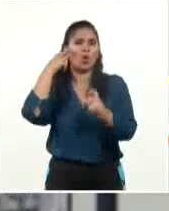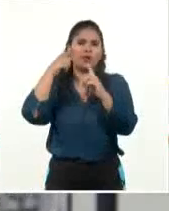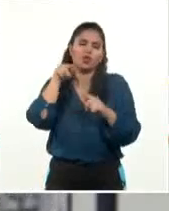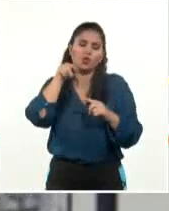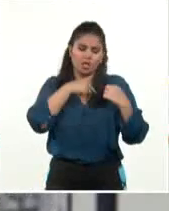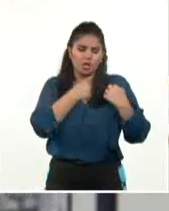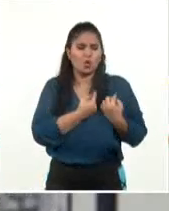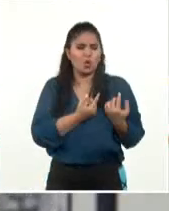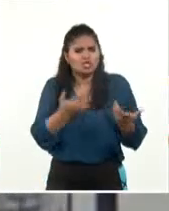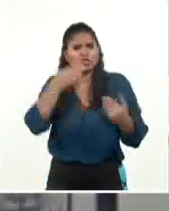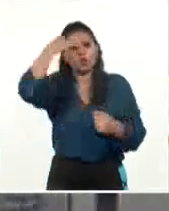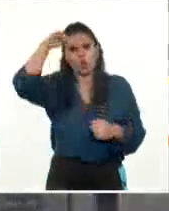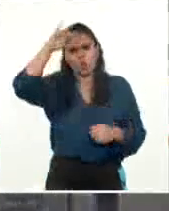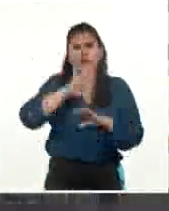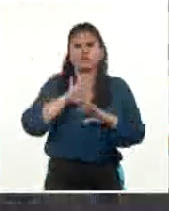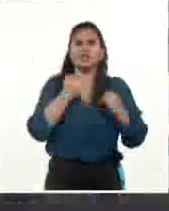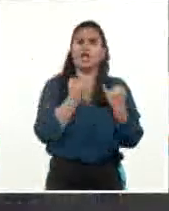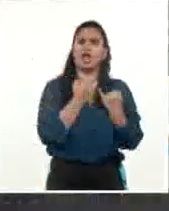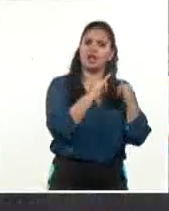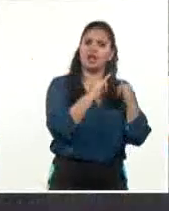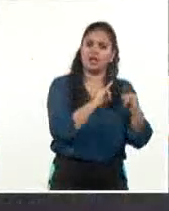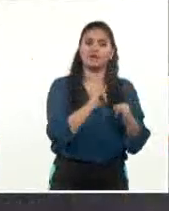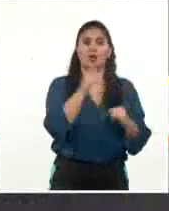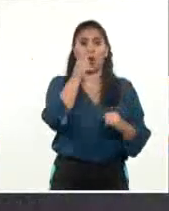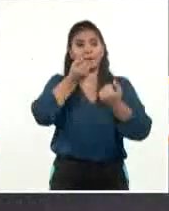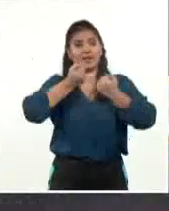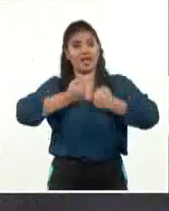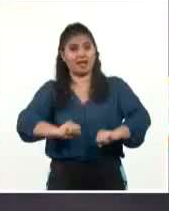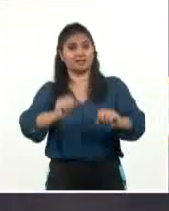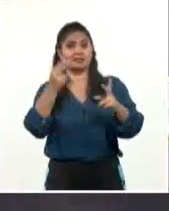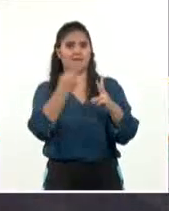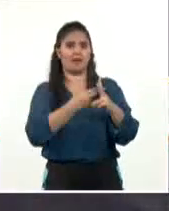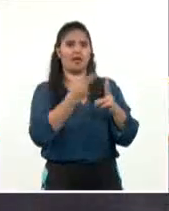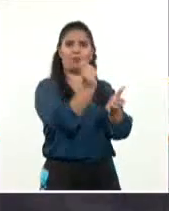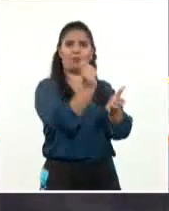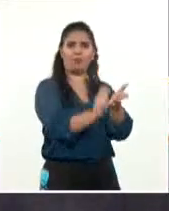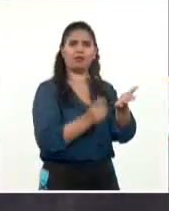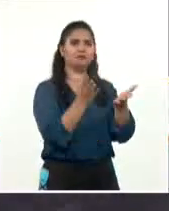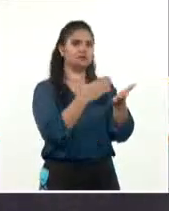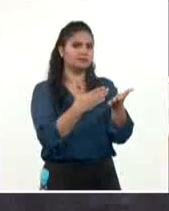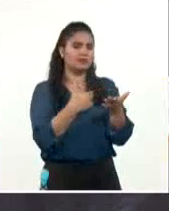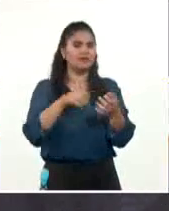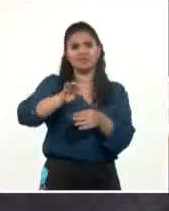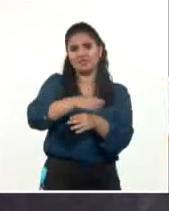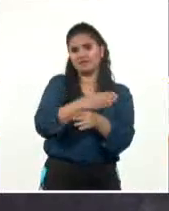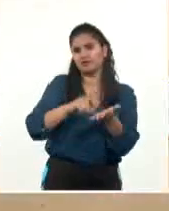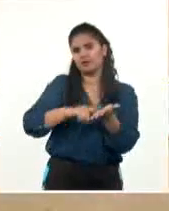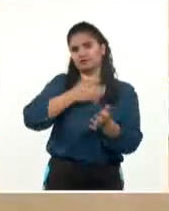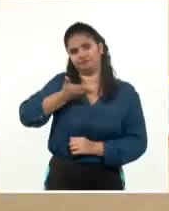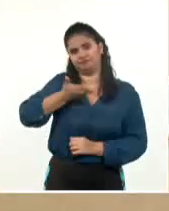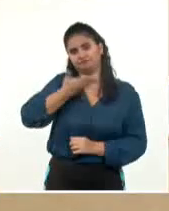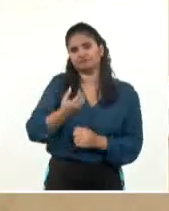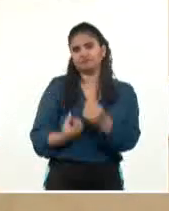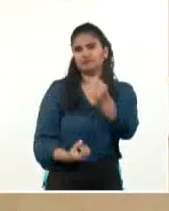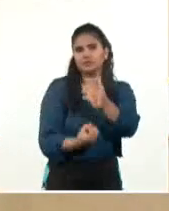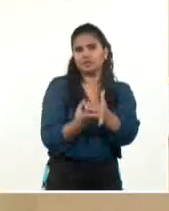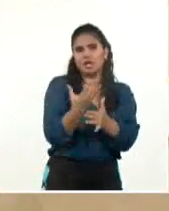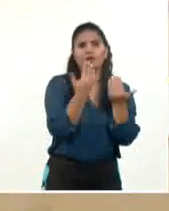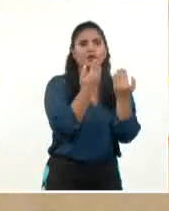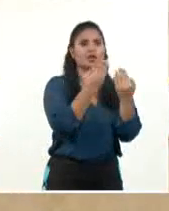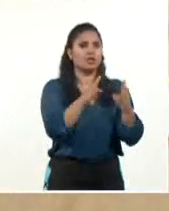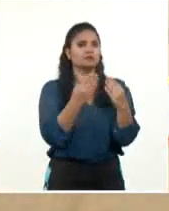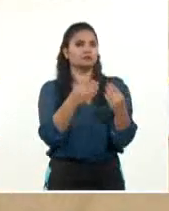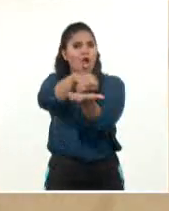servilismo y la injusticia. En su bayamo natal escribió ensayos, obras narrativas, fundó ingenios, periódico, impulsó el